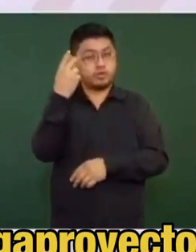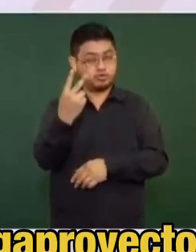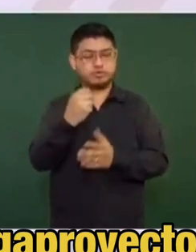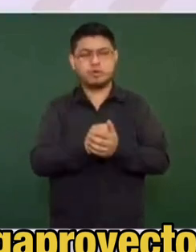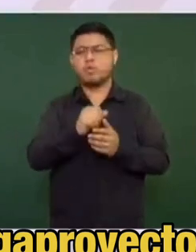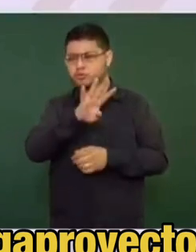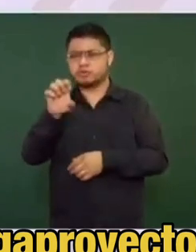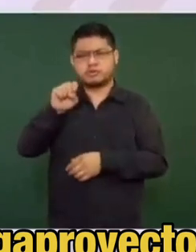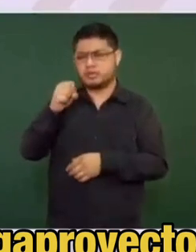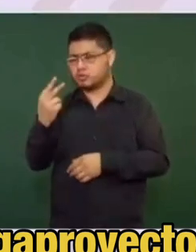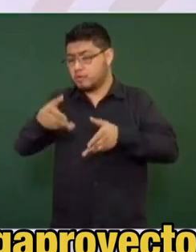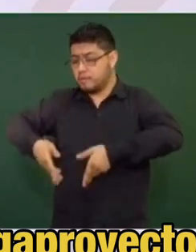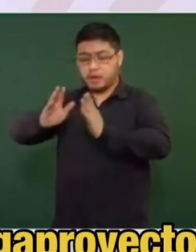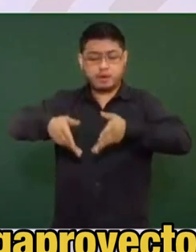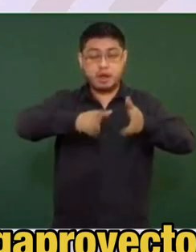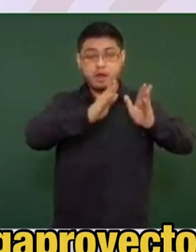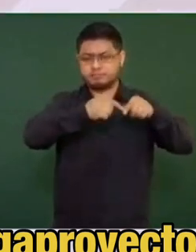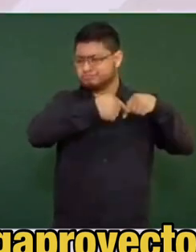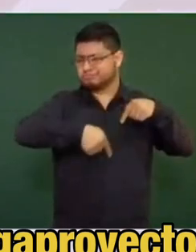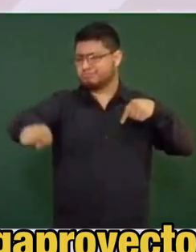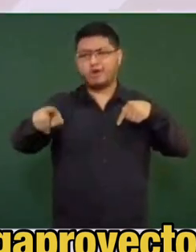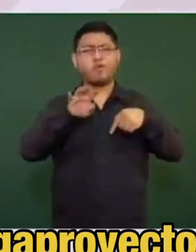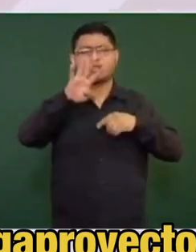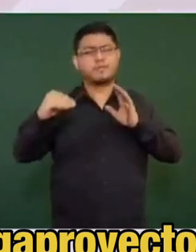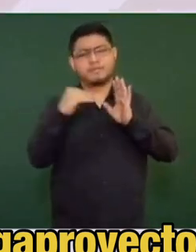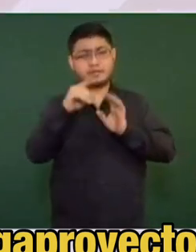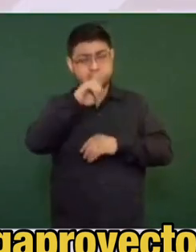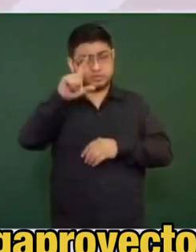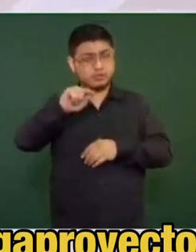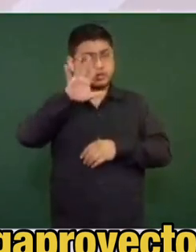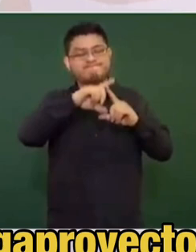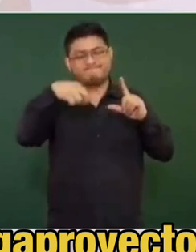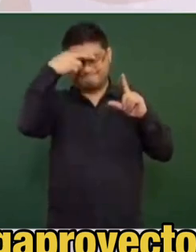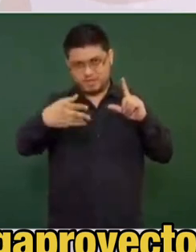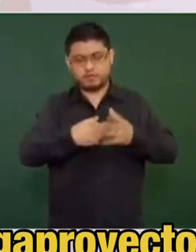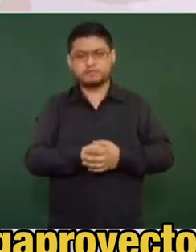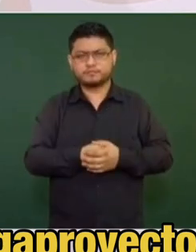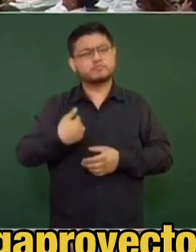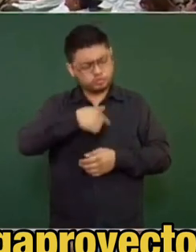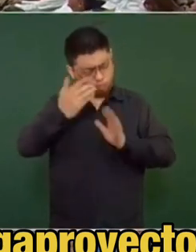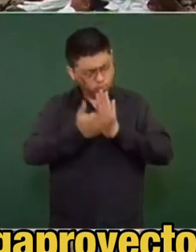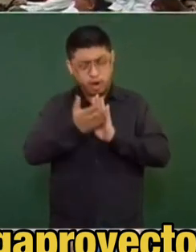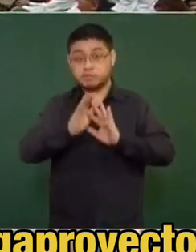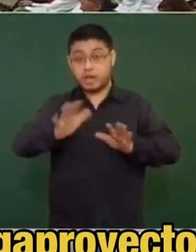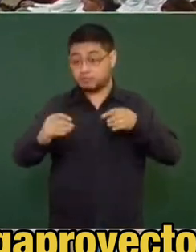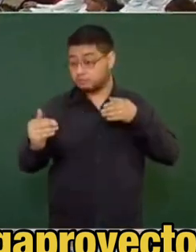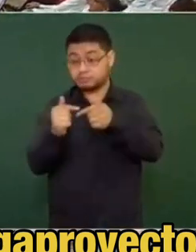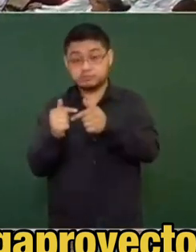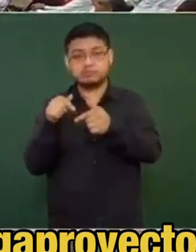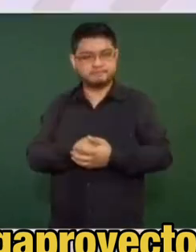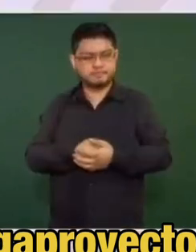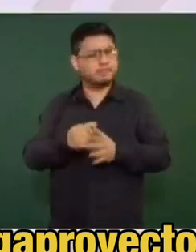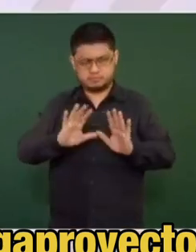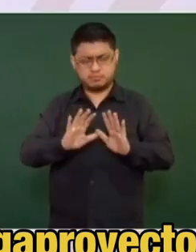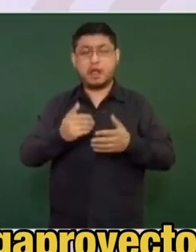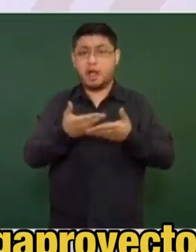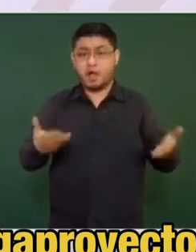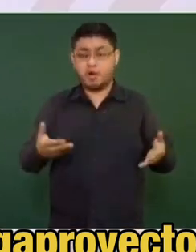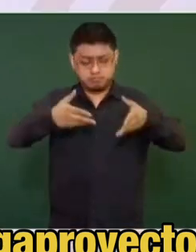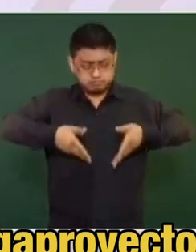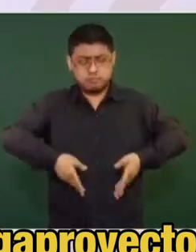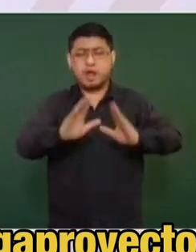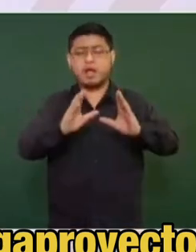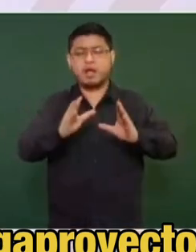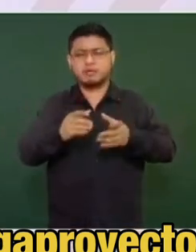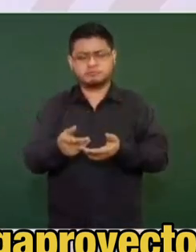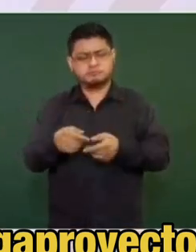416 caminos artesanales con una extensión de 4.175 kilómetros. Hemos construido y estamos por terminar sin cobrar al usuario carreteras libres